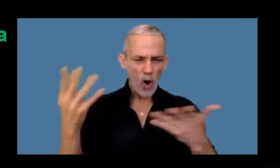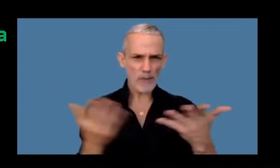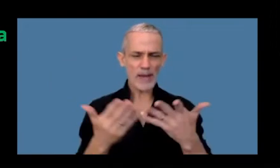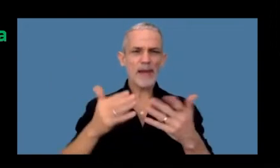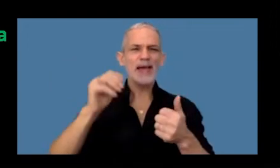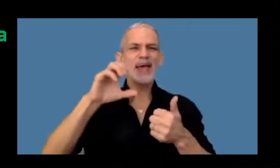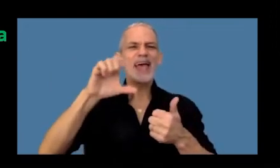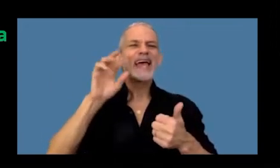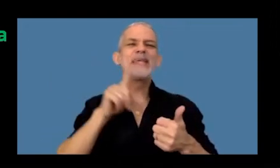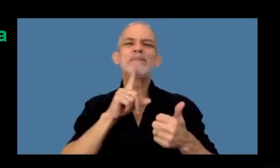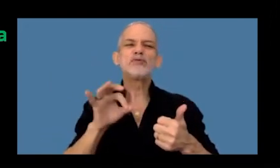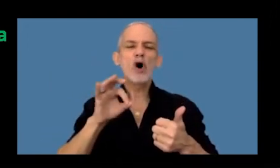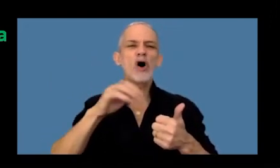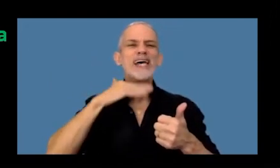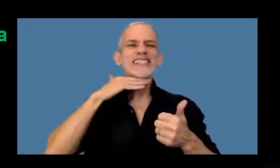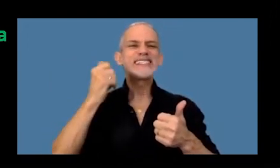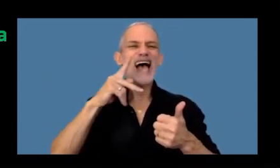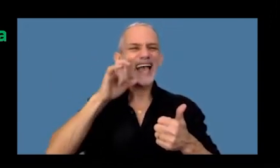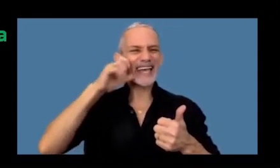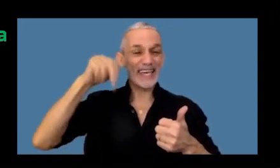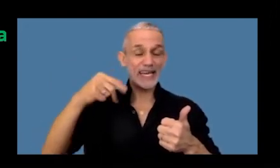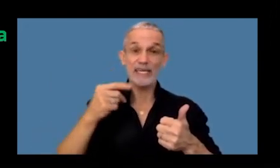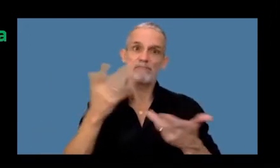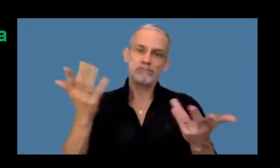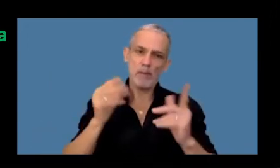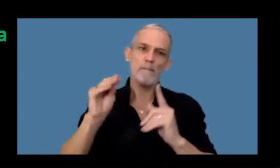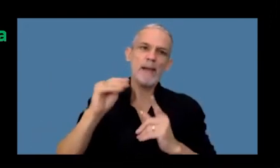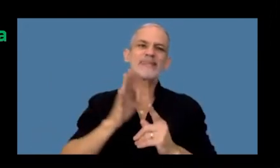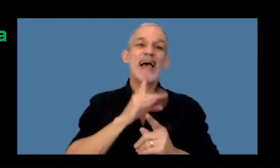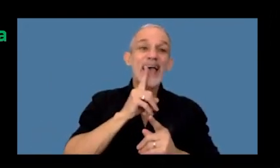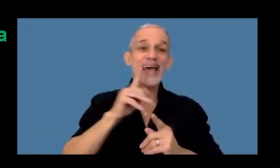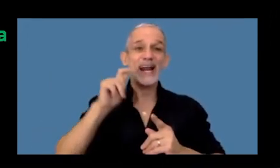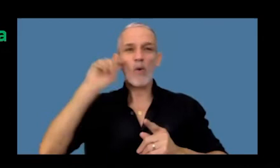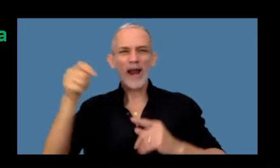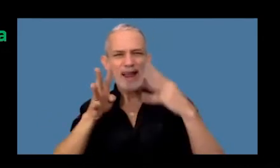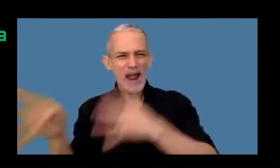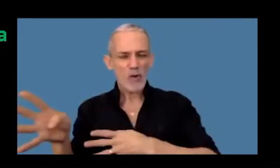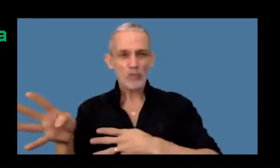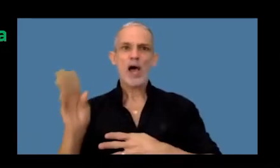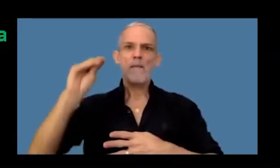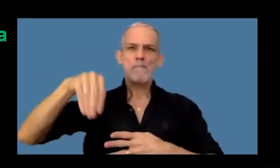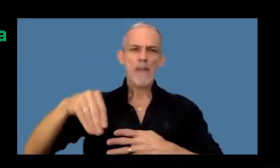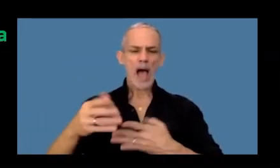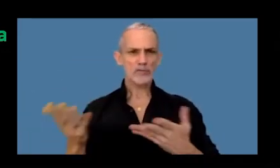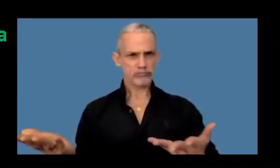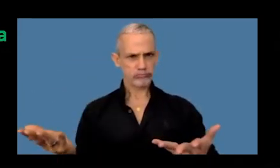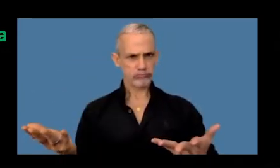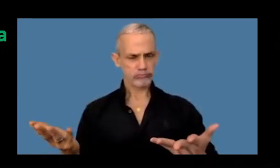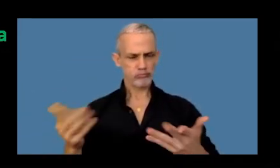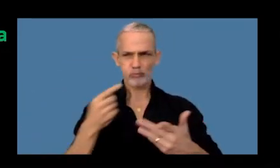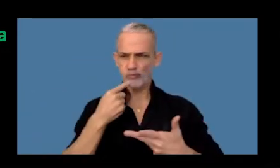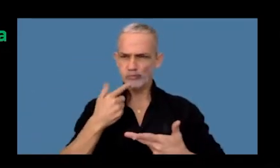jacking y la guerra Rusia-Ucrania han disparado una inquietud adicional que entre otras cosas